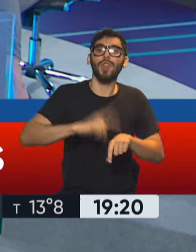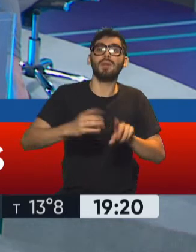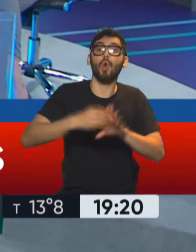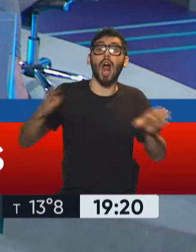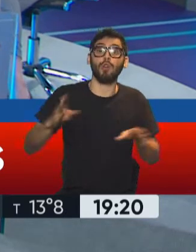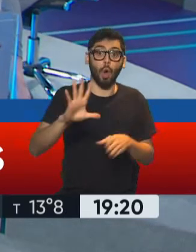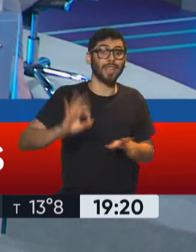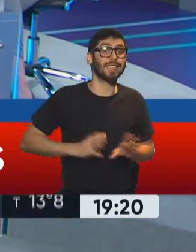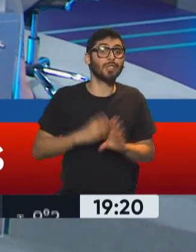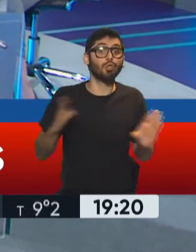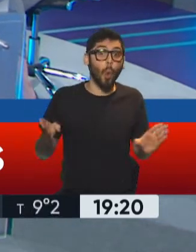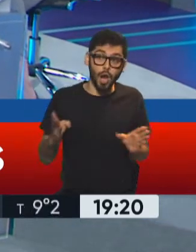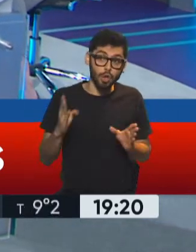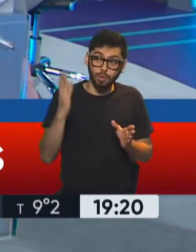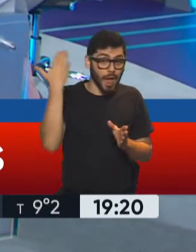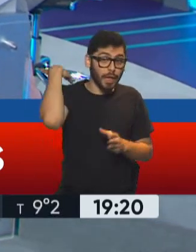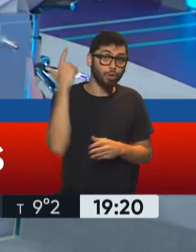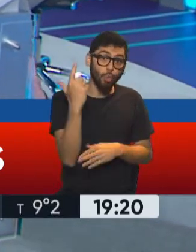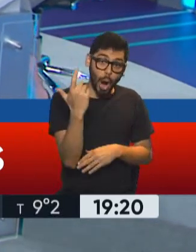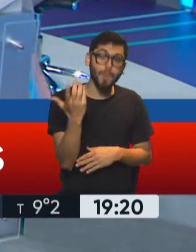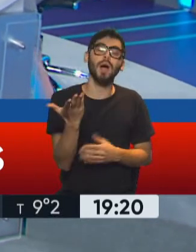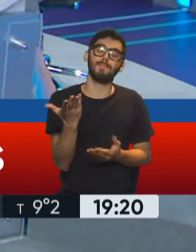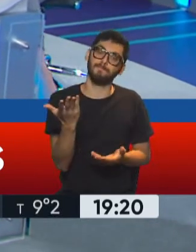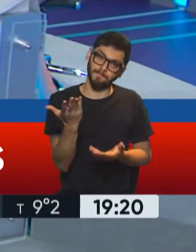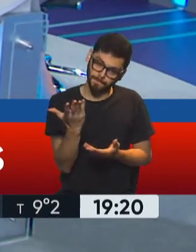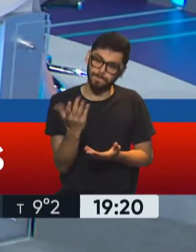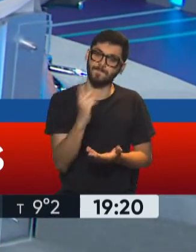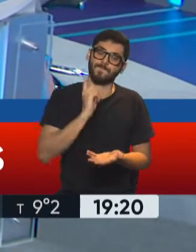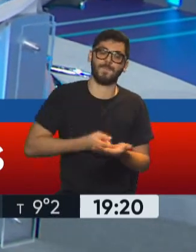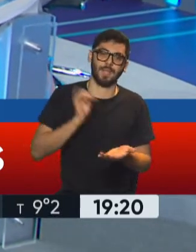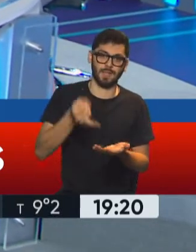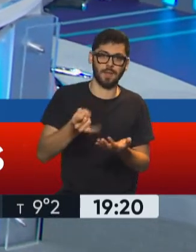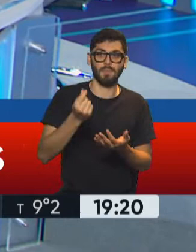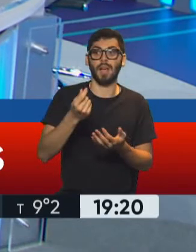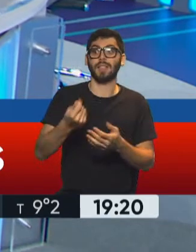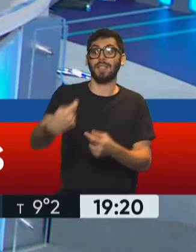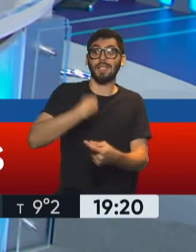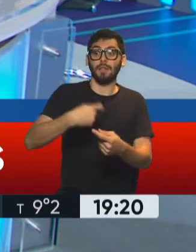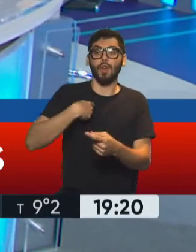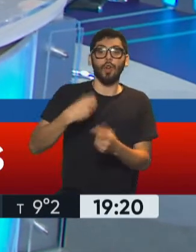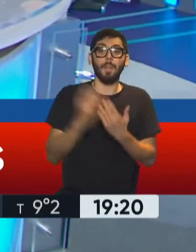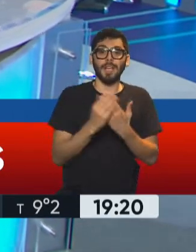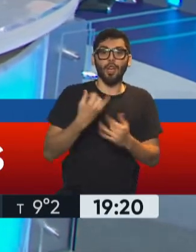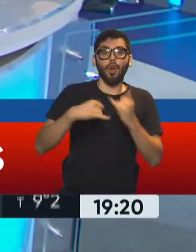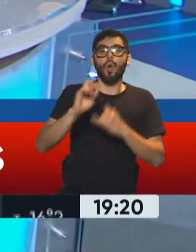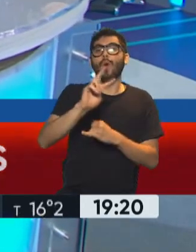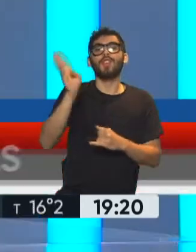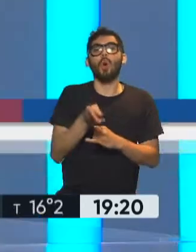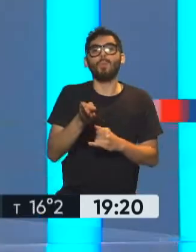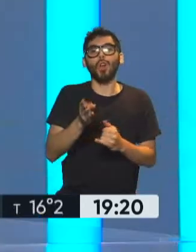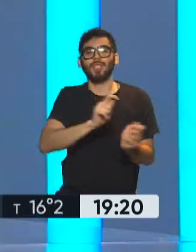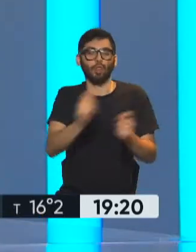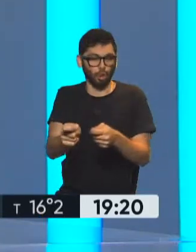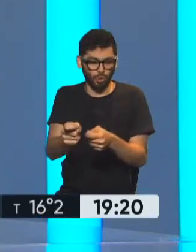de 5 años, es muy importante. Y una tasa que bonificamos desde el Ministerio de Desarrollo Productivo del 22%. Si alguna